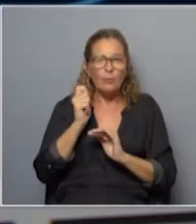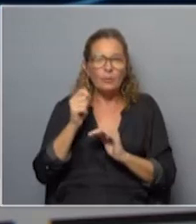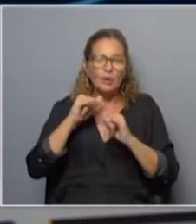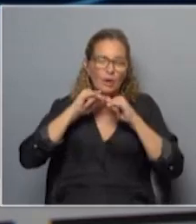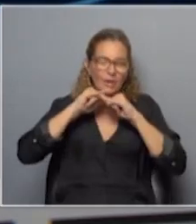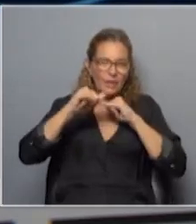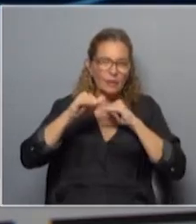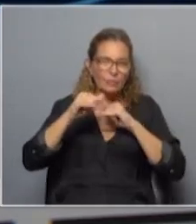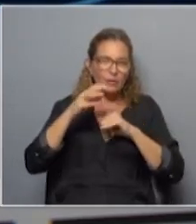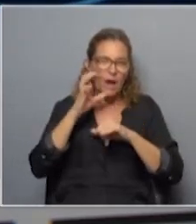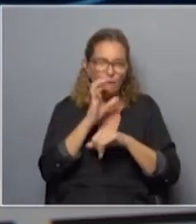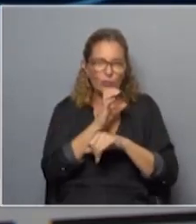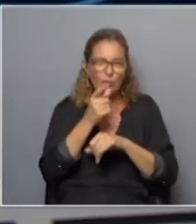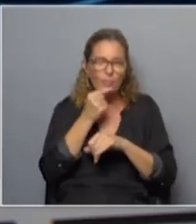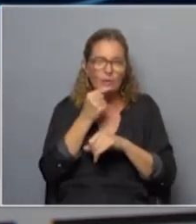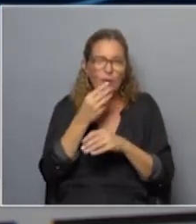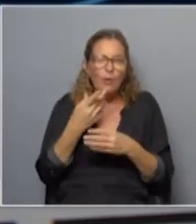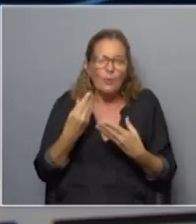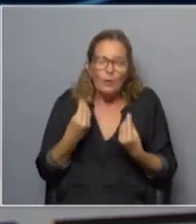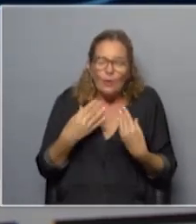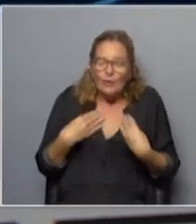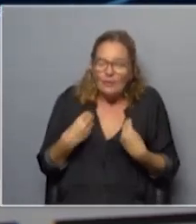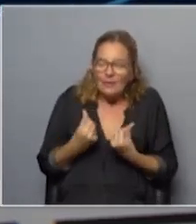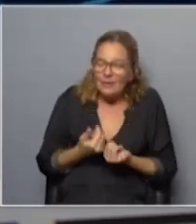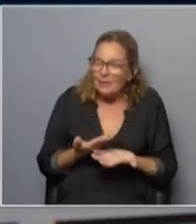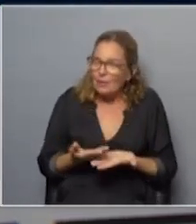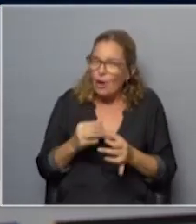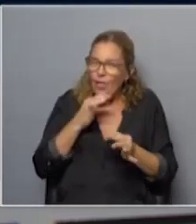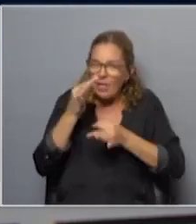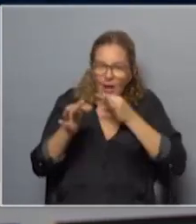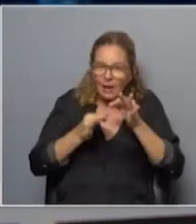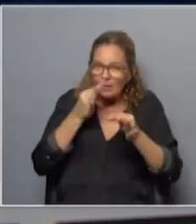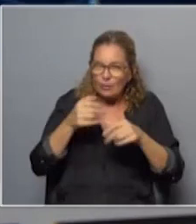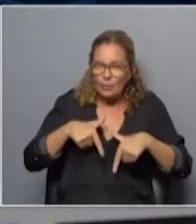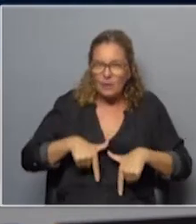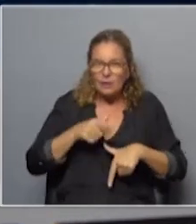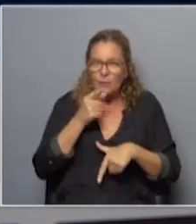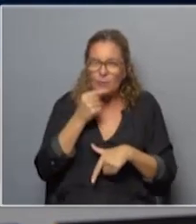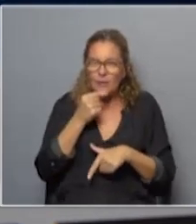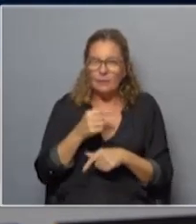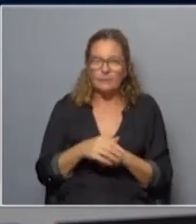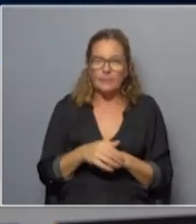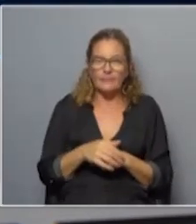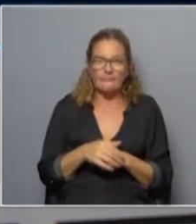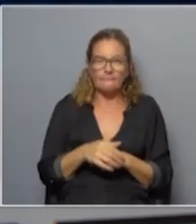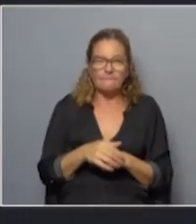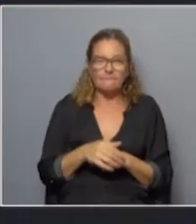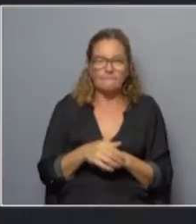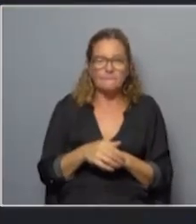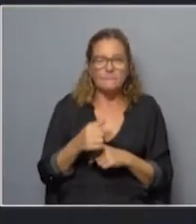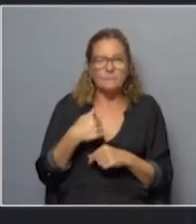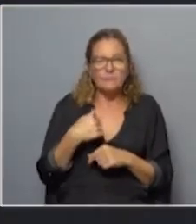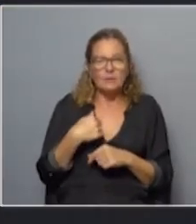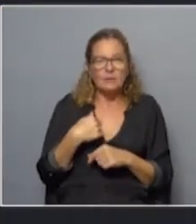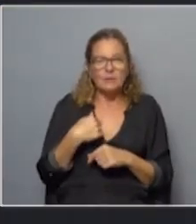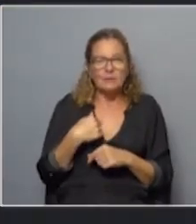denuncias de abuso ¿cómo se siente este tipo de declaraciones de un ministro del interior? Bueno yo creo que